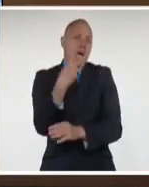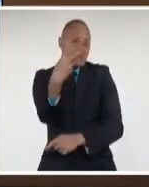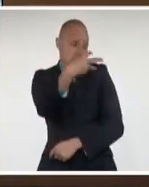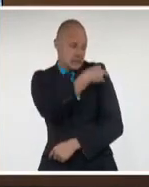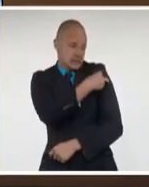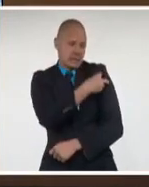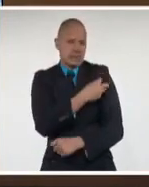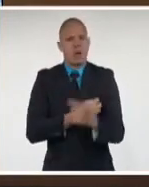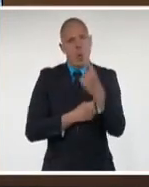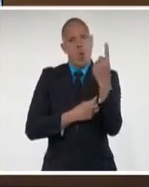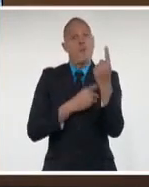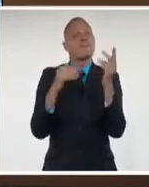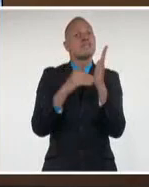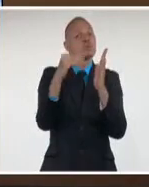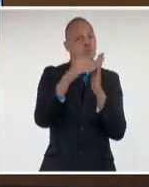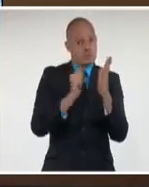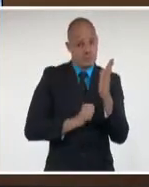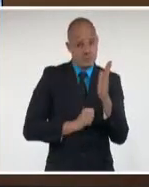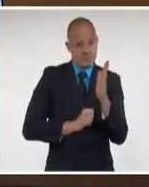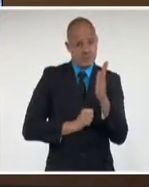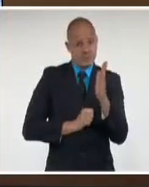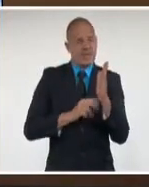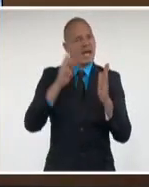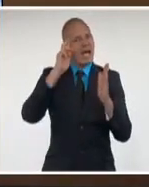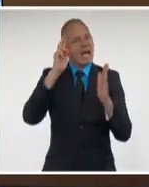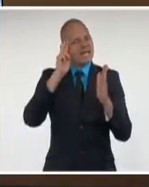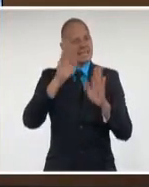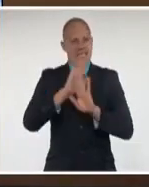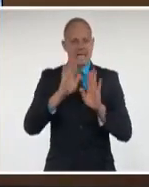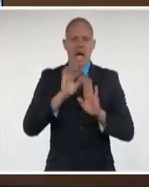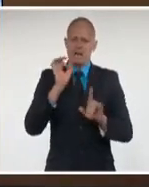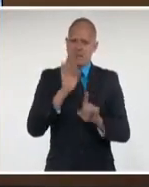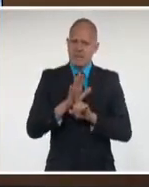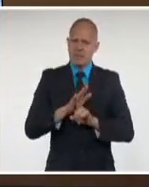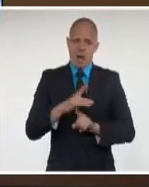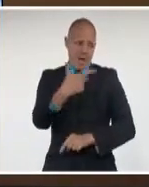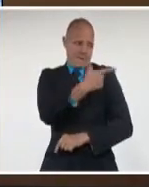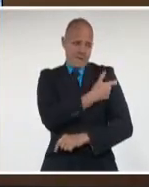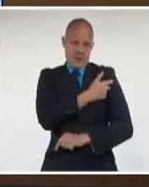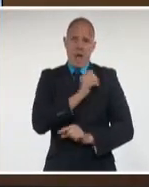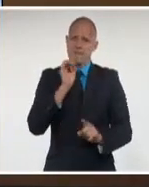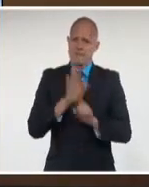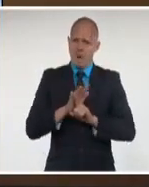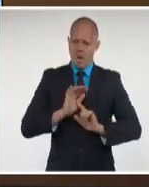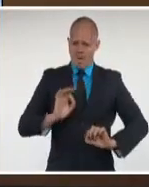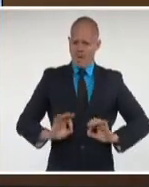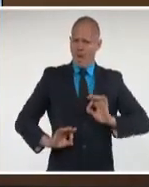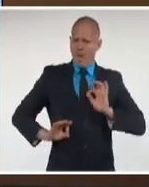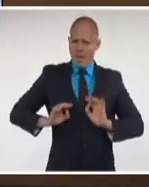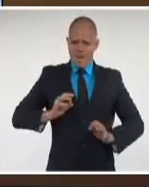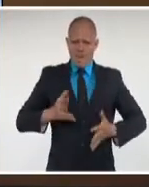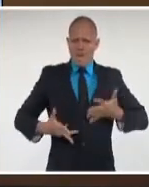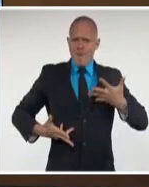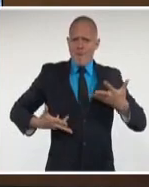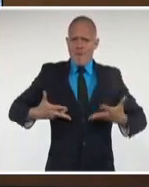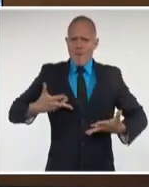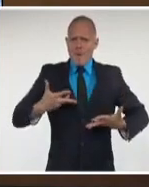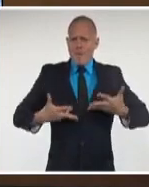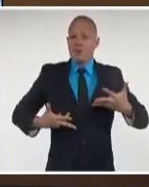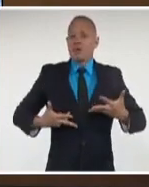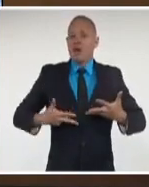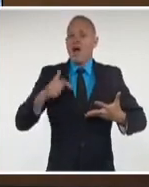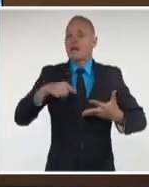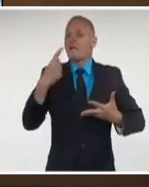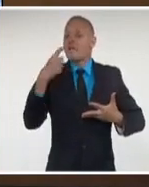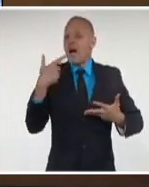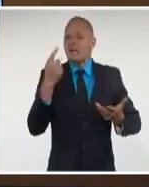Y recordemos que los anticuerpos despiertan casi de inmediato, pero alcanzan los niveles máximos días después de la tercera dosis